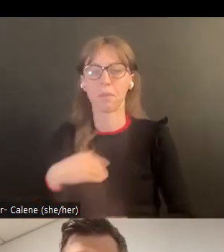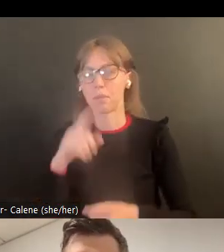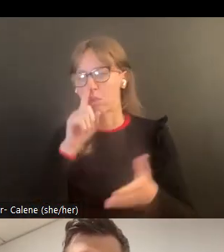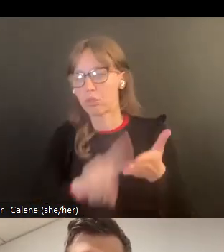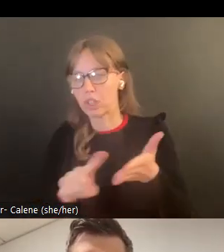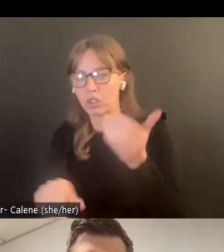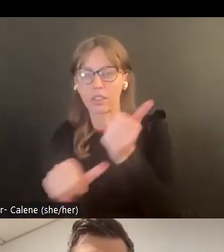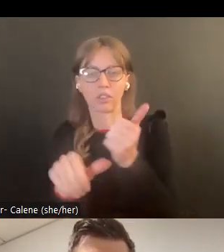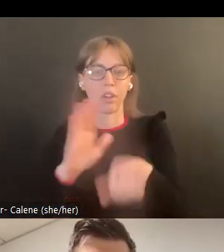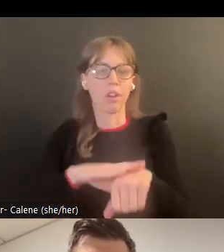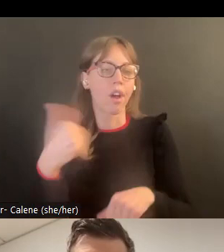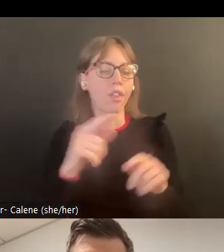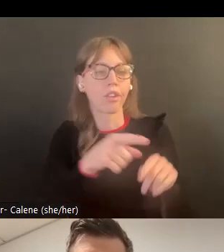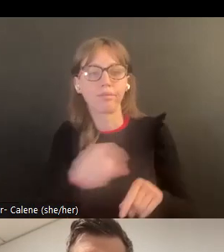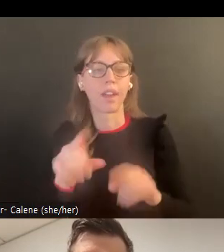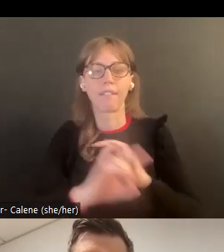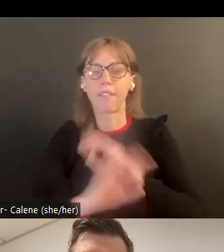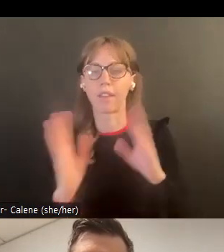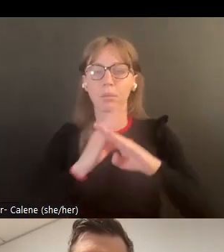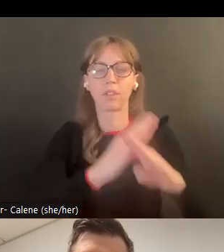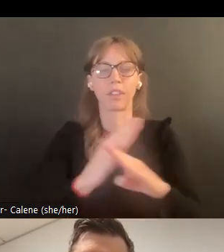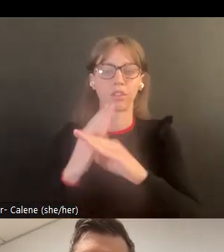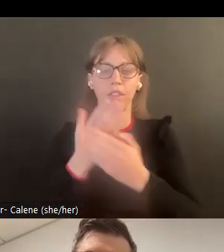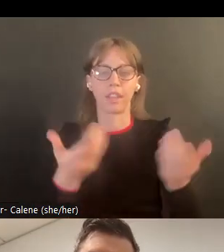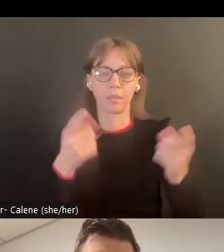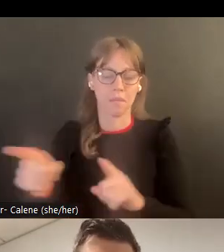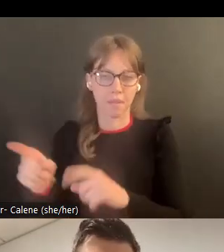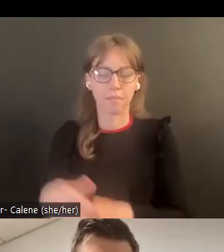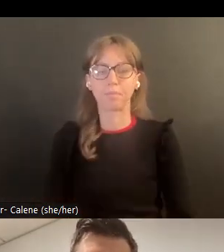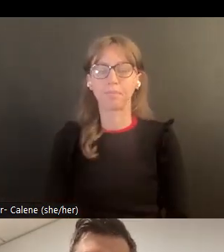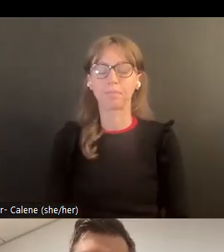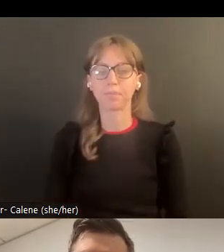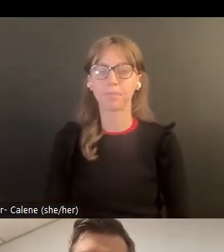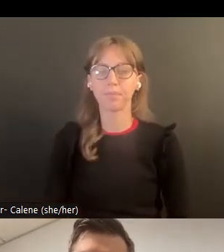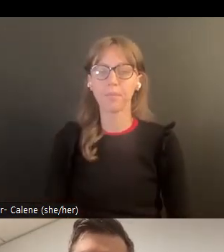como un asistente de investigación, además de otras cosas que tengo.